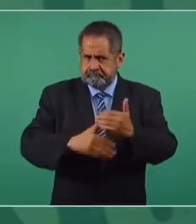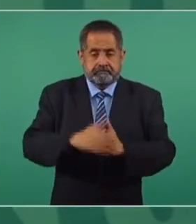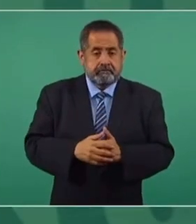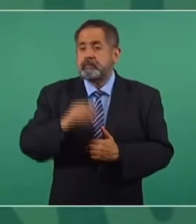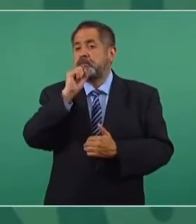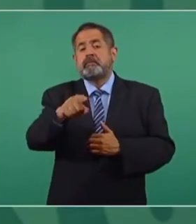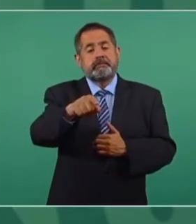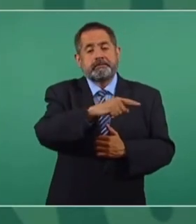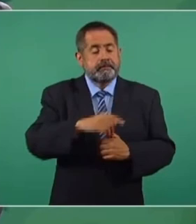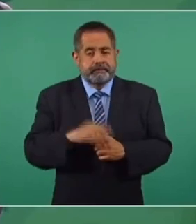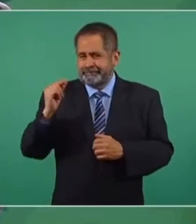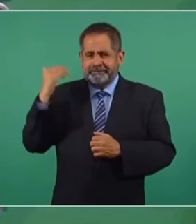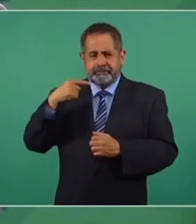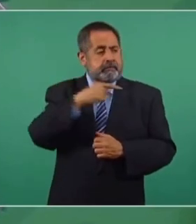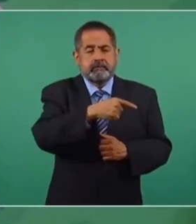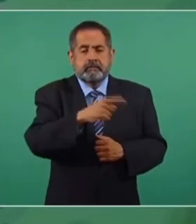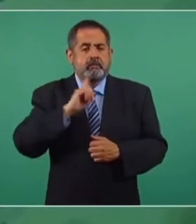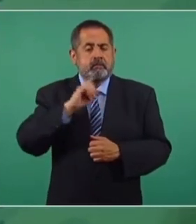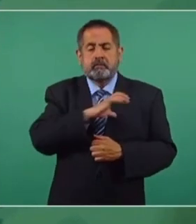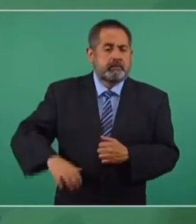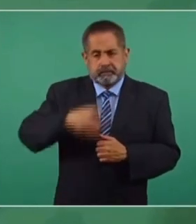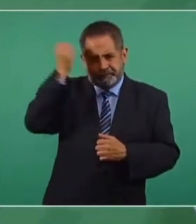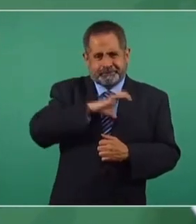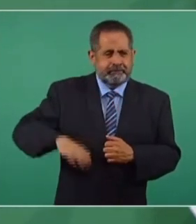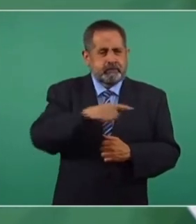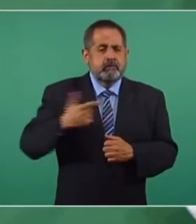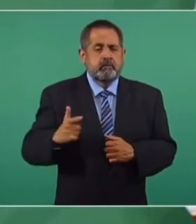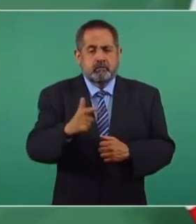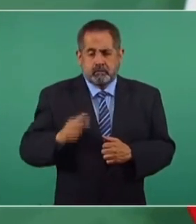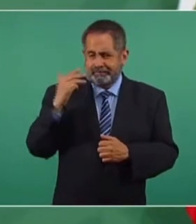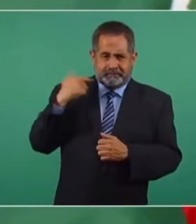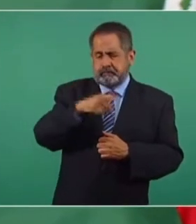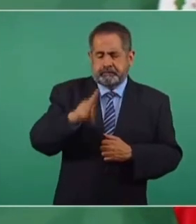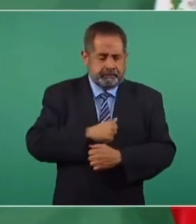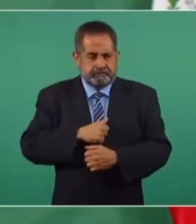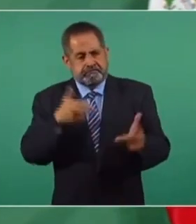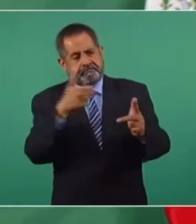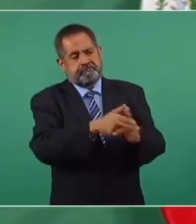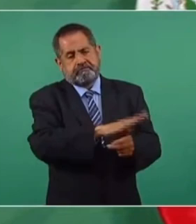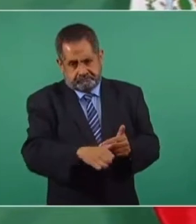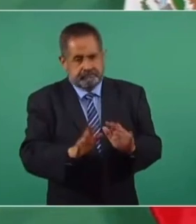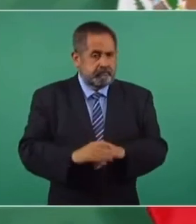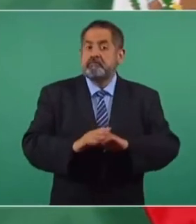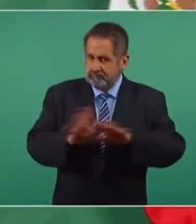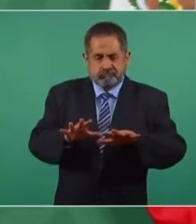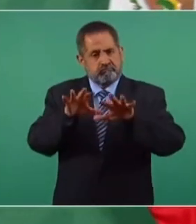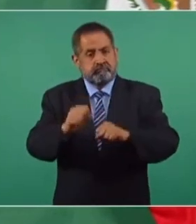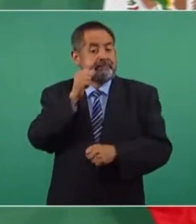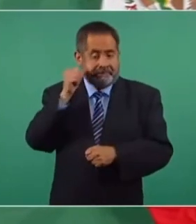Hasta en el caso reciente de la candidata de Guanajuato, que fue lamentablemente asesinada, ya